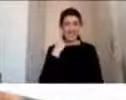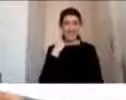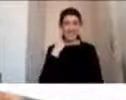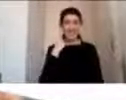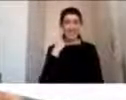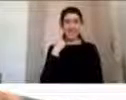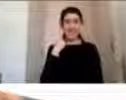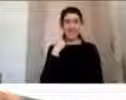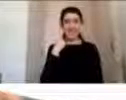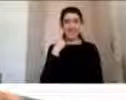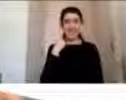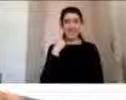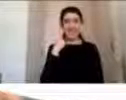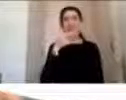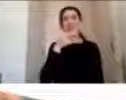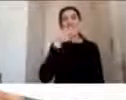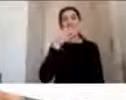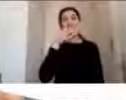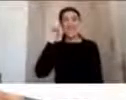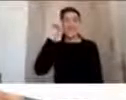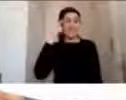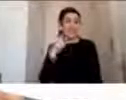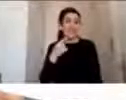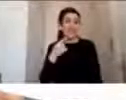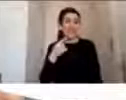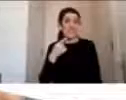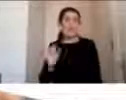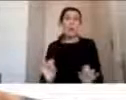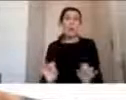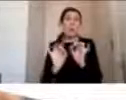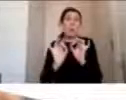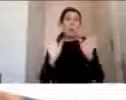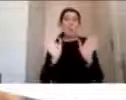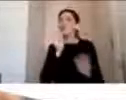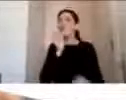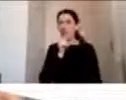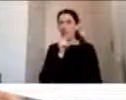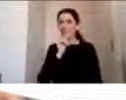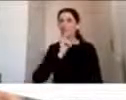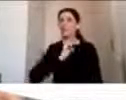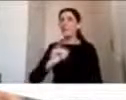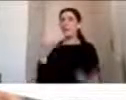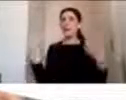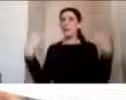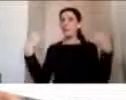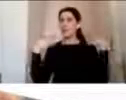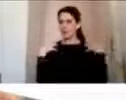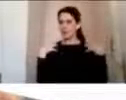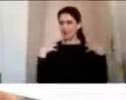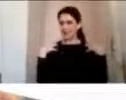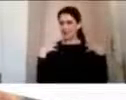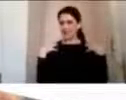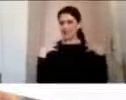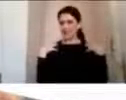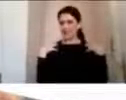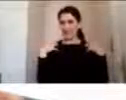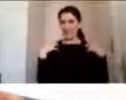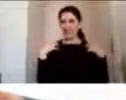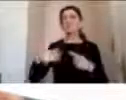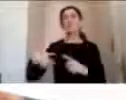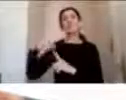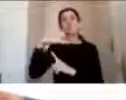Dicen que los accidentes no existen, que siempre hay una responsabilidad y una conducta detrás, que siempre todas las situaciones son